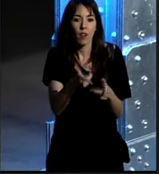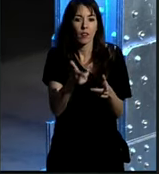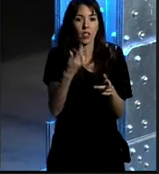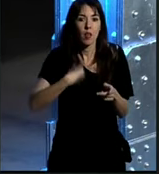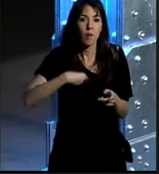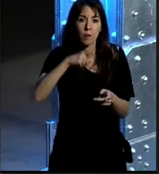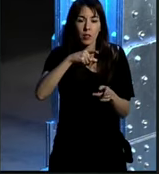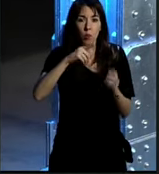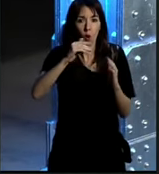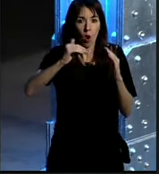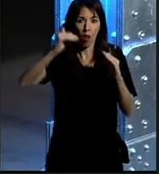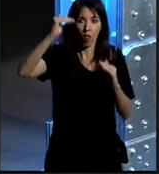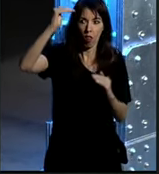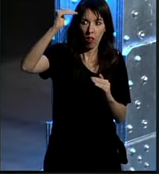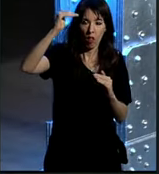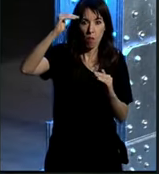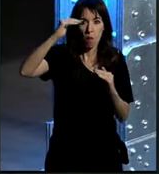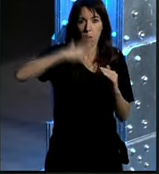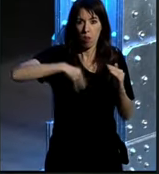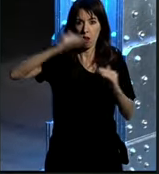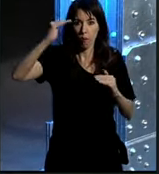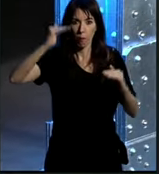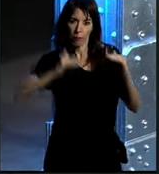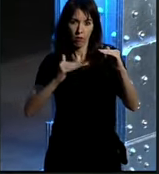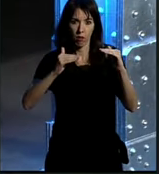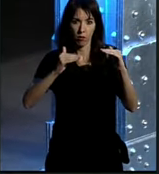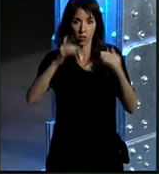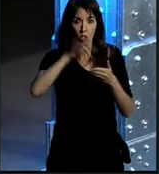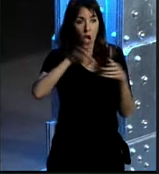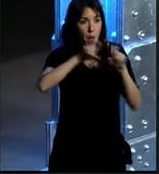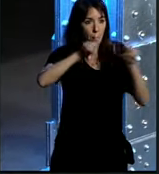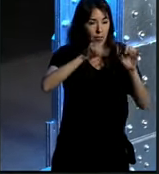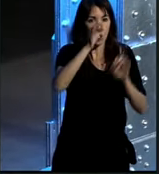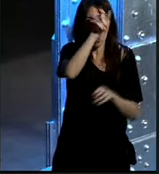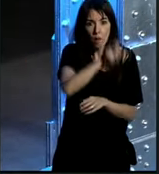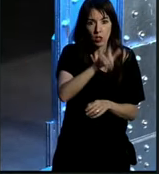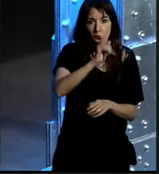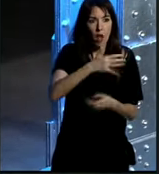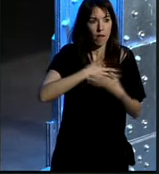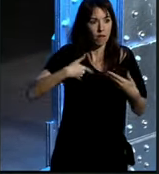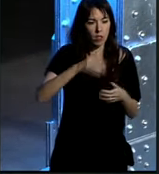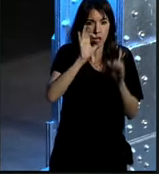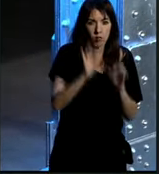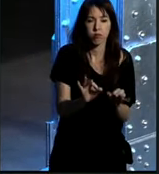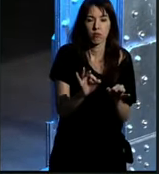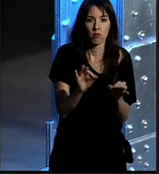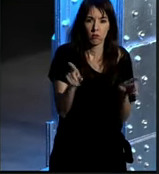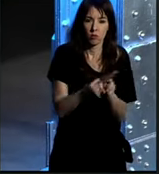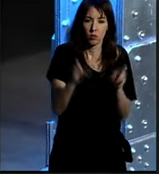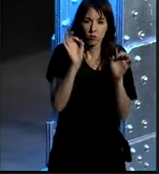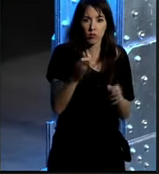el que esa brecha se pueda cerrar en el momento en que la empresa o la persona tenga la voluntad de efectivamente